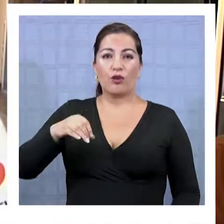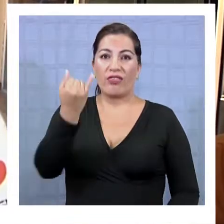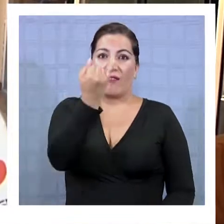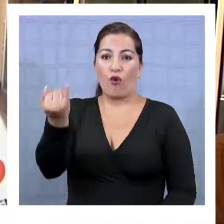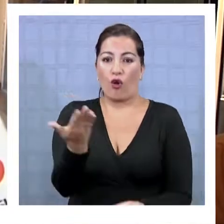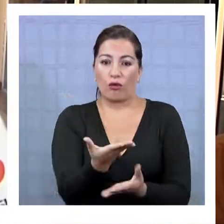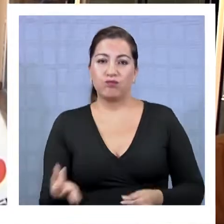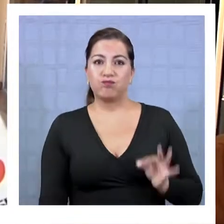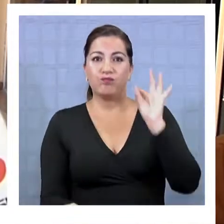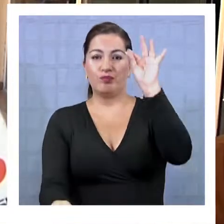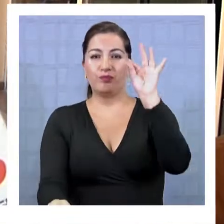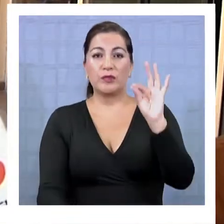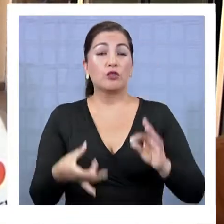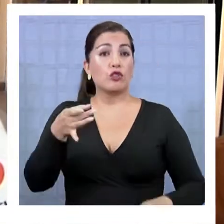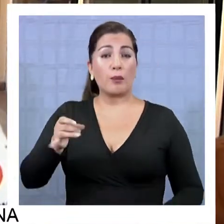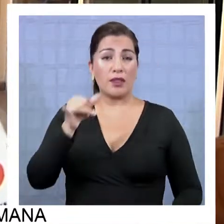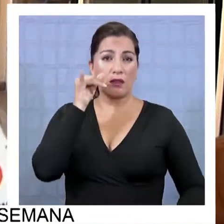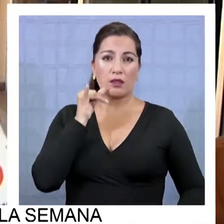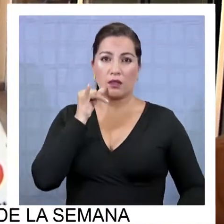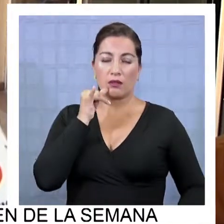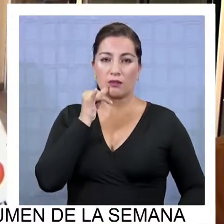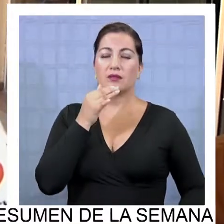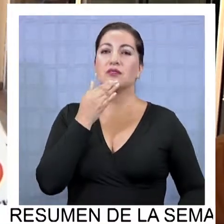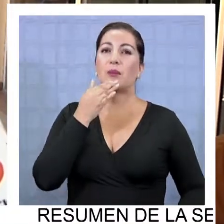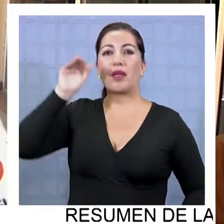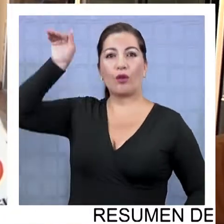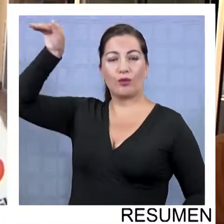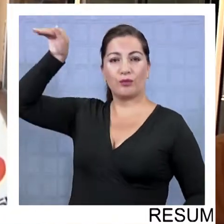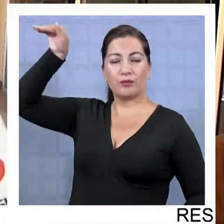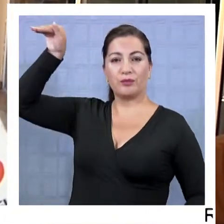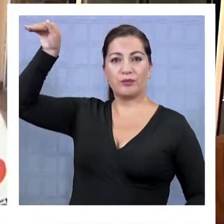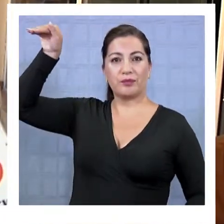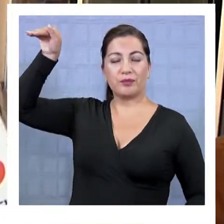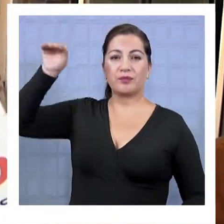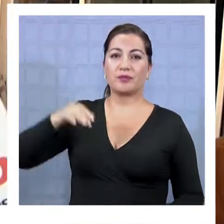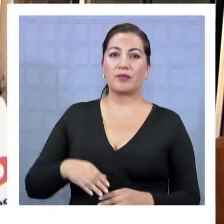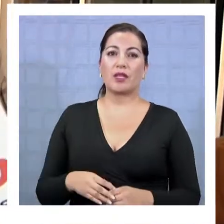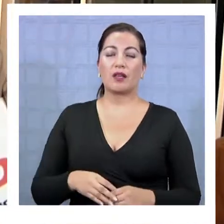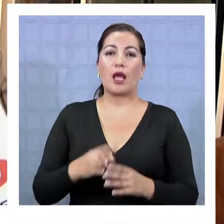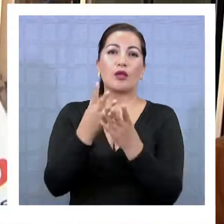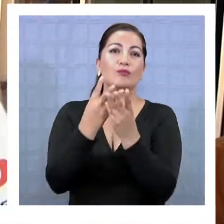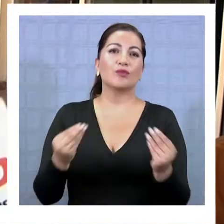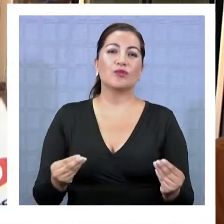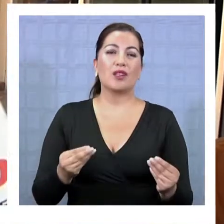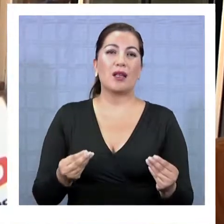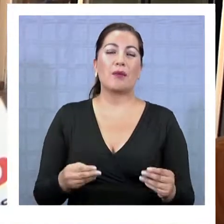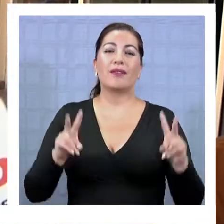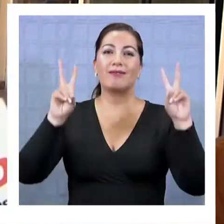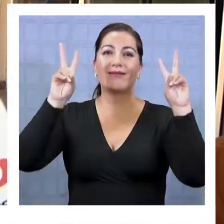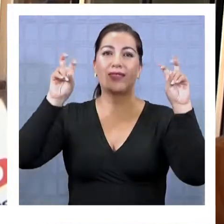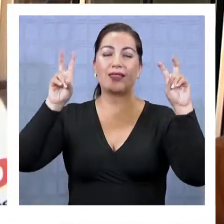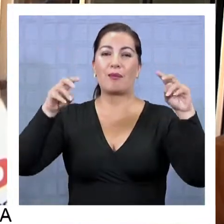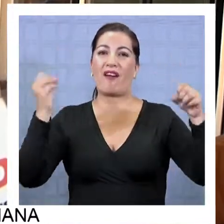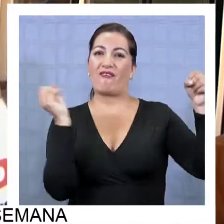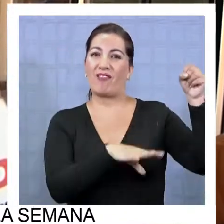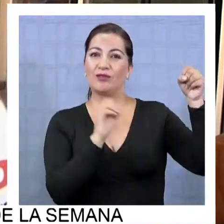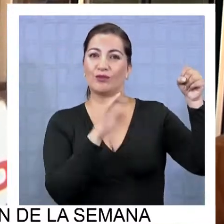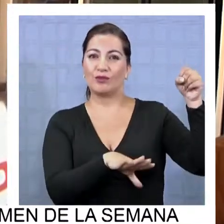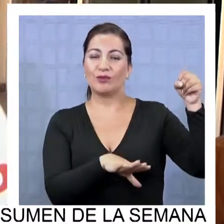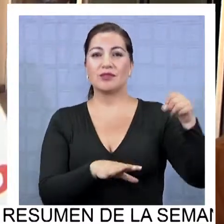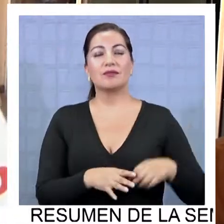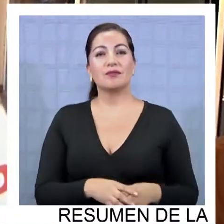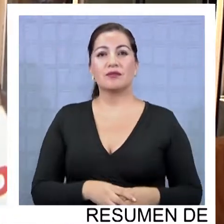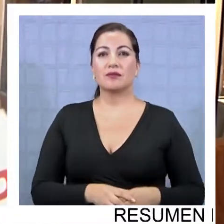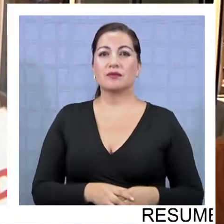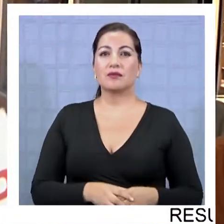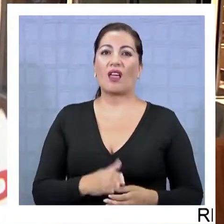que no alcance solo a la Comuna de Iquique, sino que alcance de auspicio para solucionar el tema del vertedero, por ejemplo, que alcance hasta,